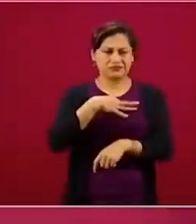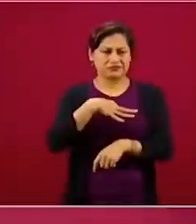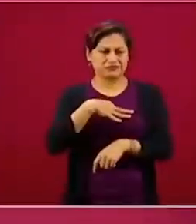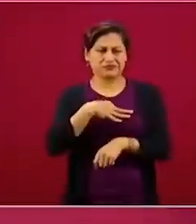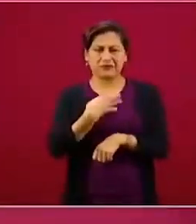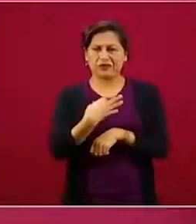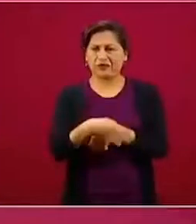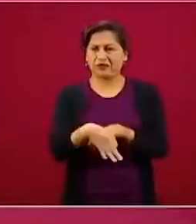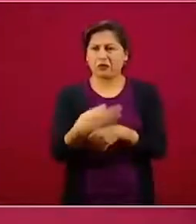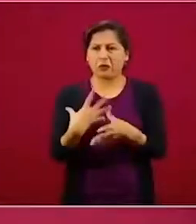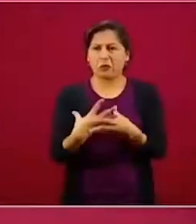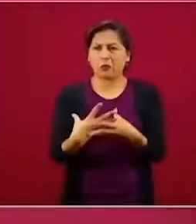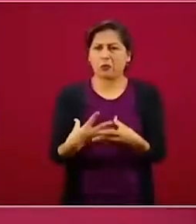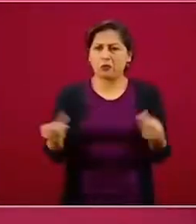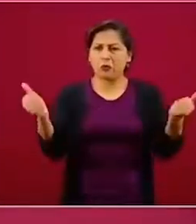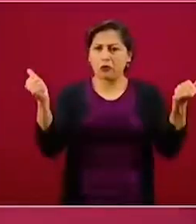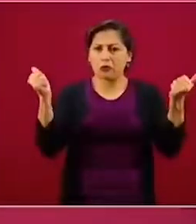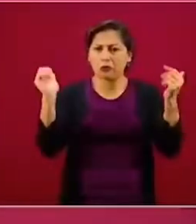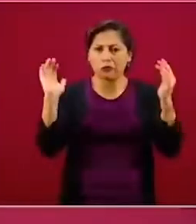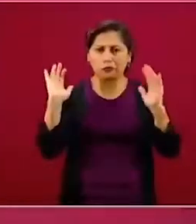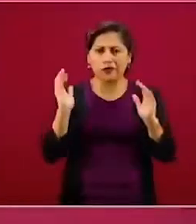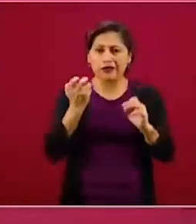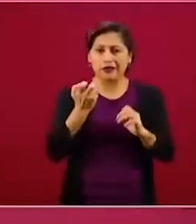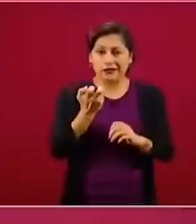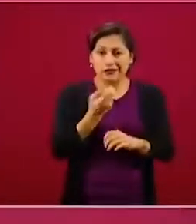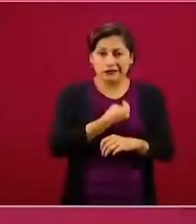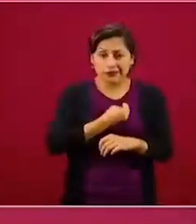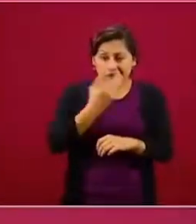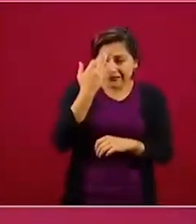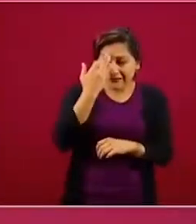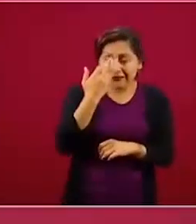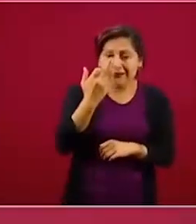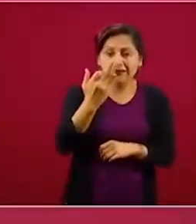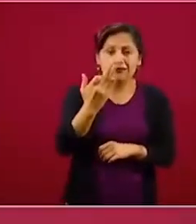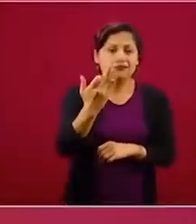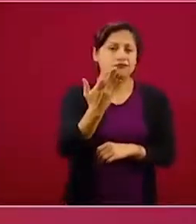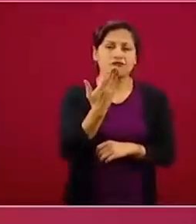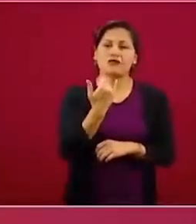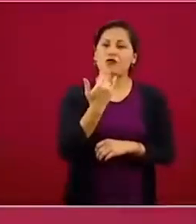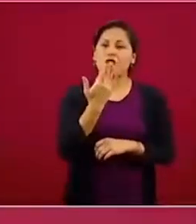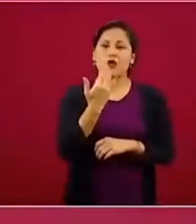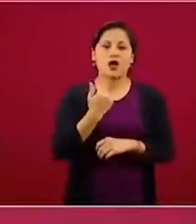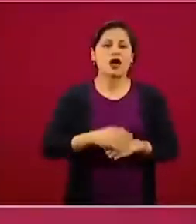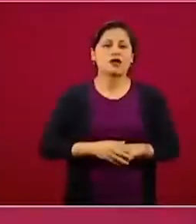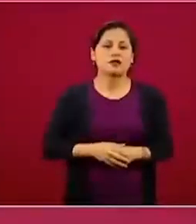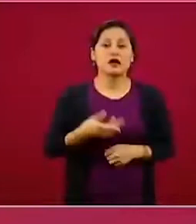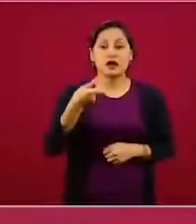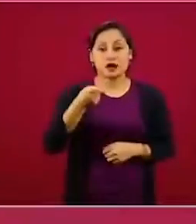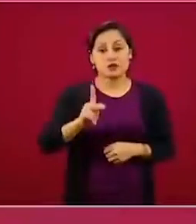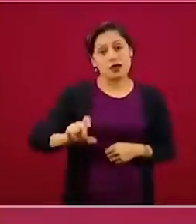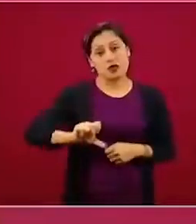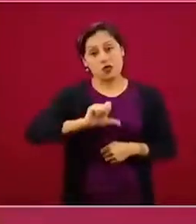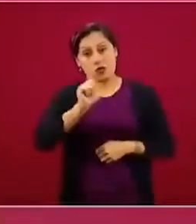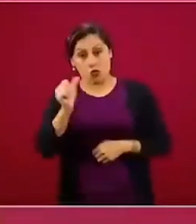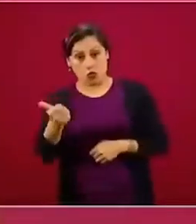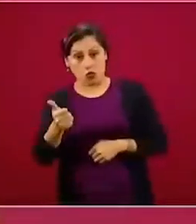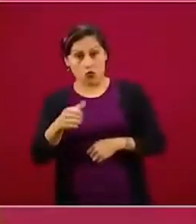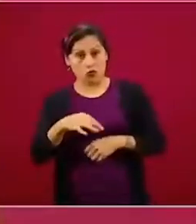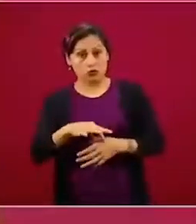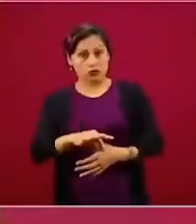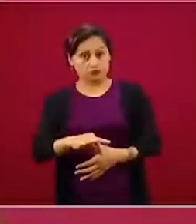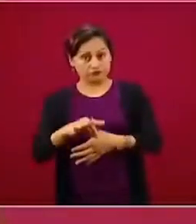transitoria, eso no dura. Y hay otra realidad, la del